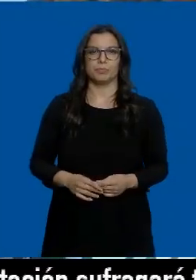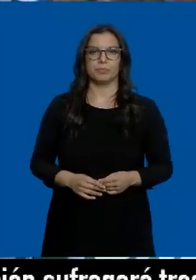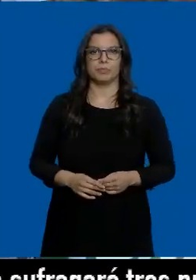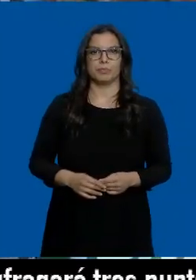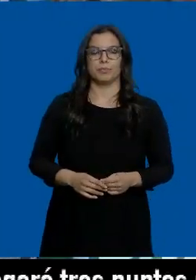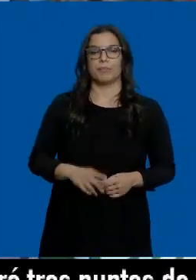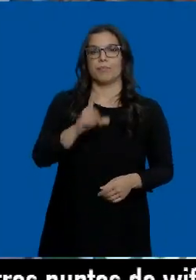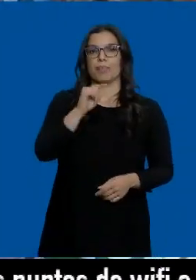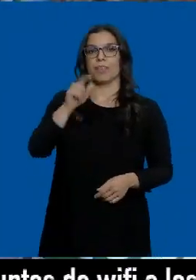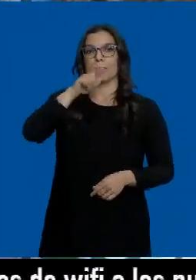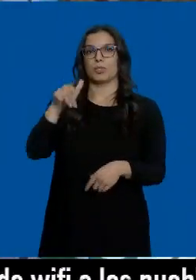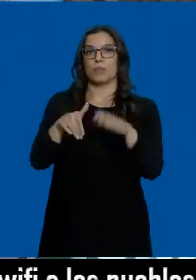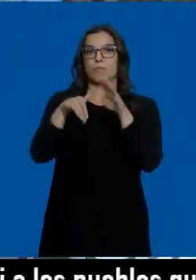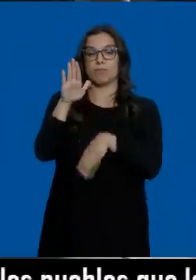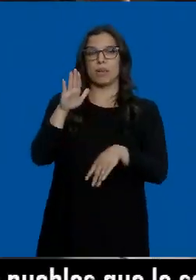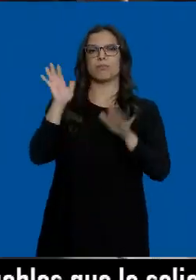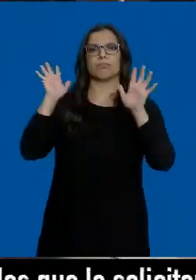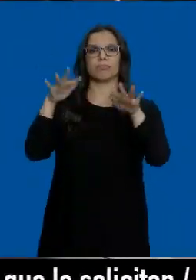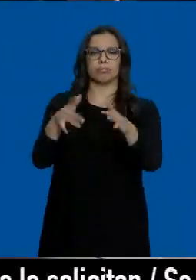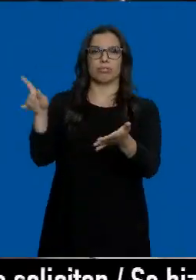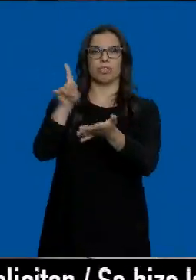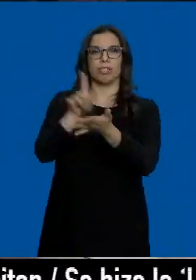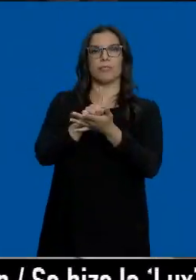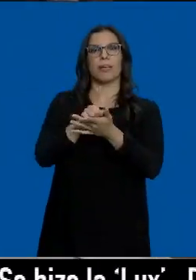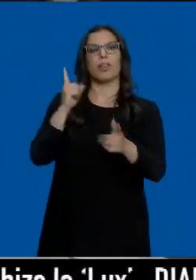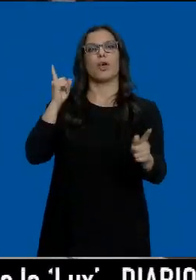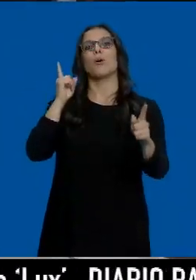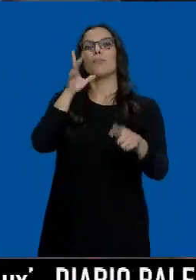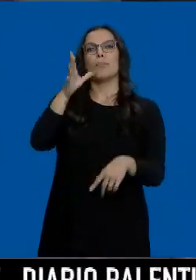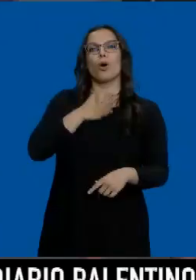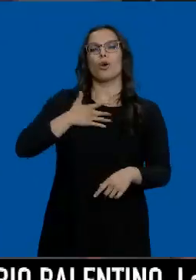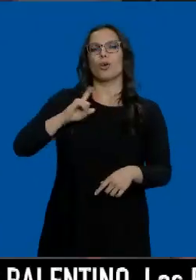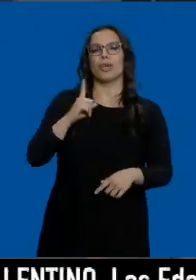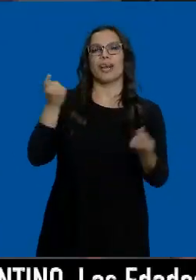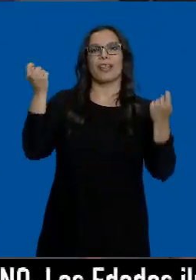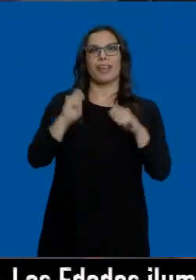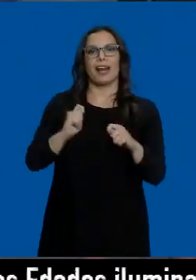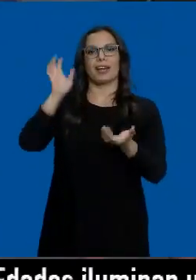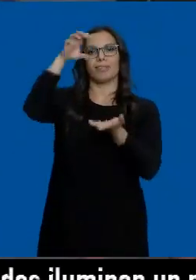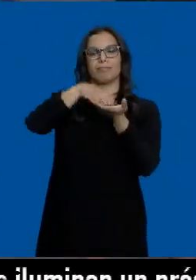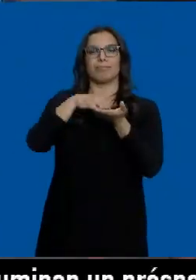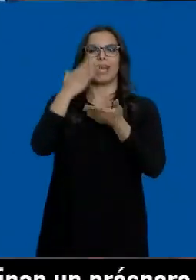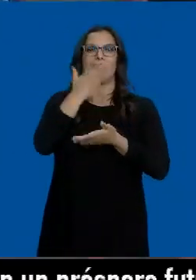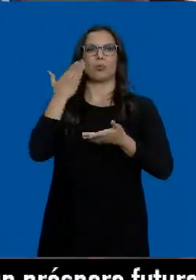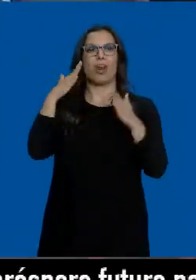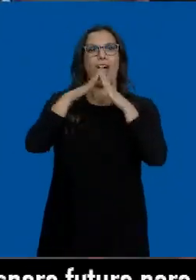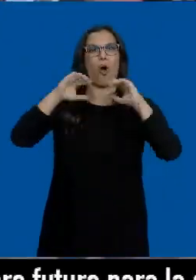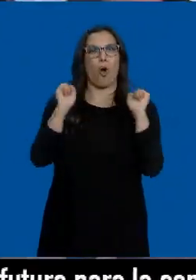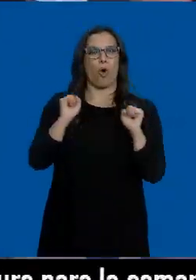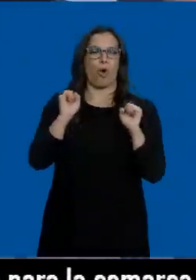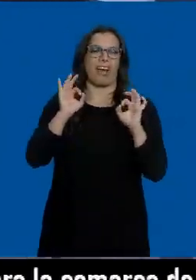Más de un centenar de personas se han vuelto a manifestar contra el cierre de las instalaciones de la Escuela Hogar en Ponferrada.